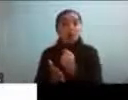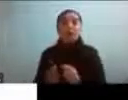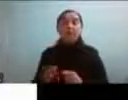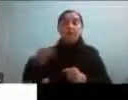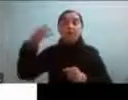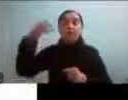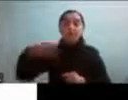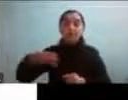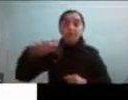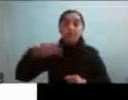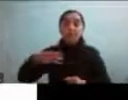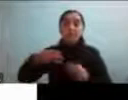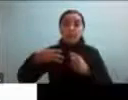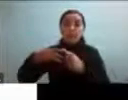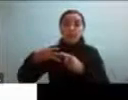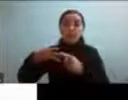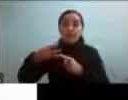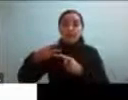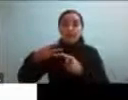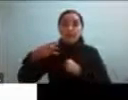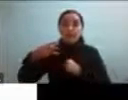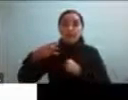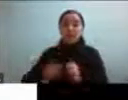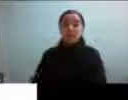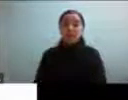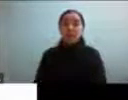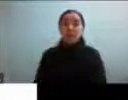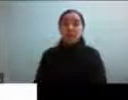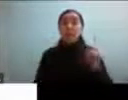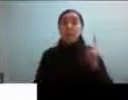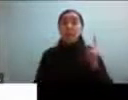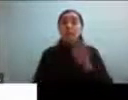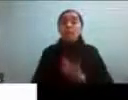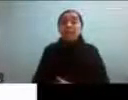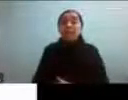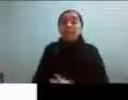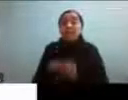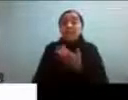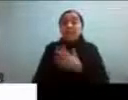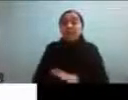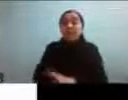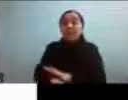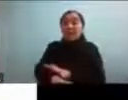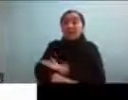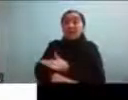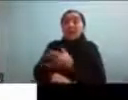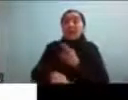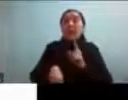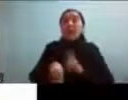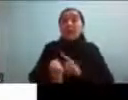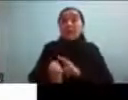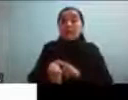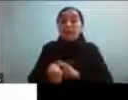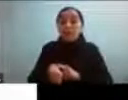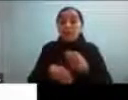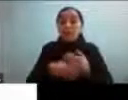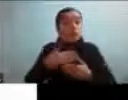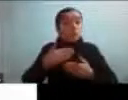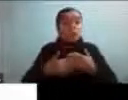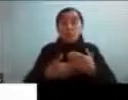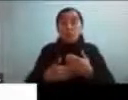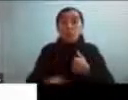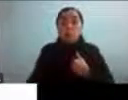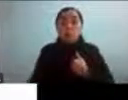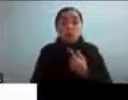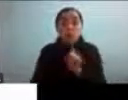grandes familias de procesos la primera la sensibilidad temporal que son funciones muy sensoriales donde tú casi no